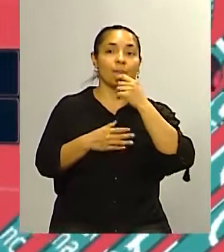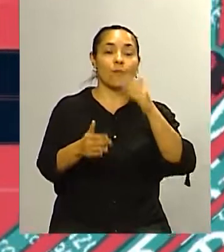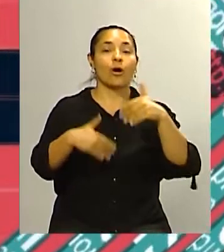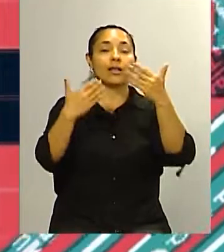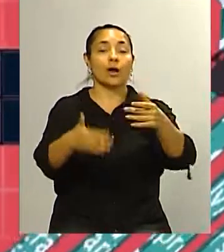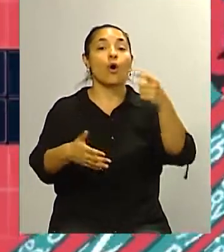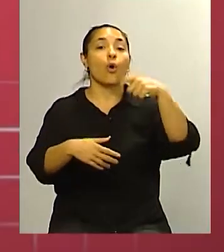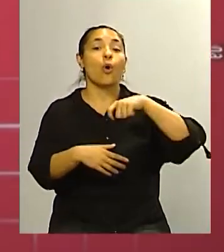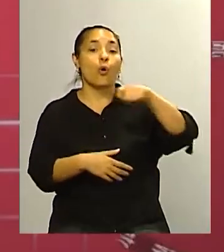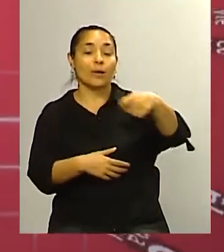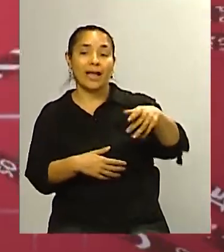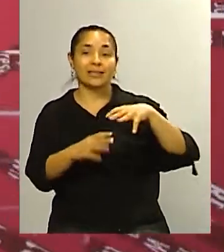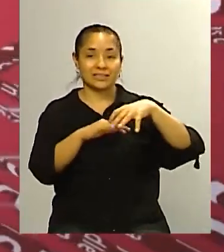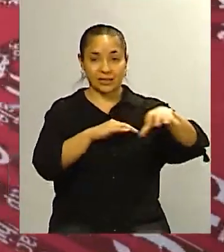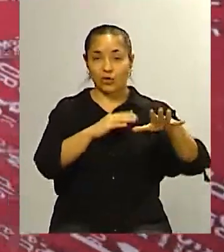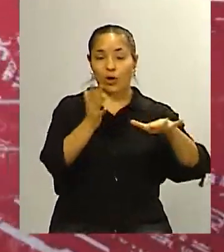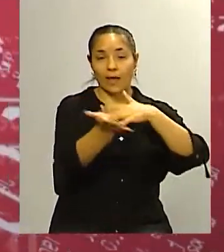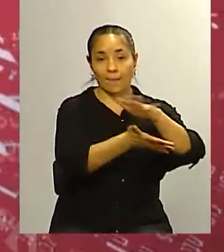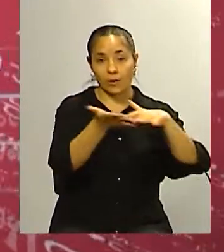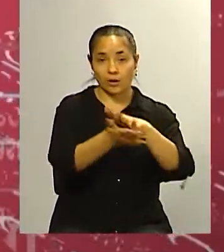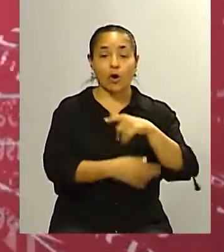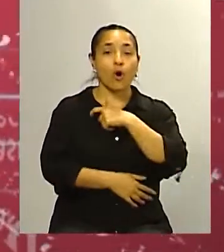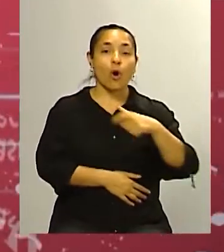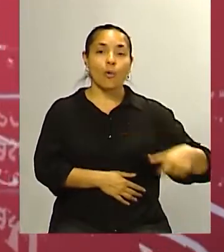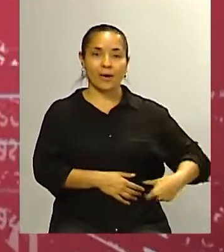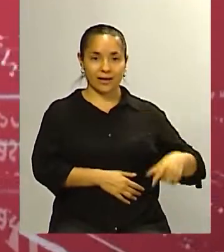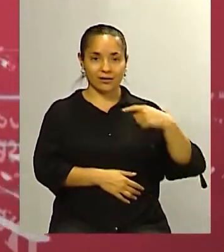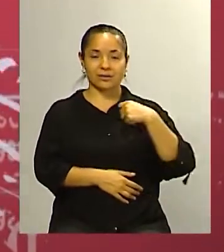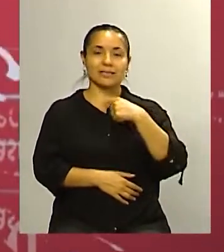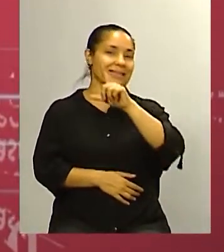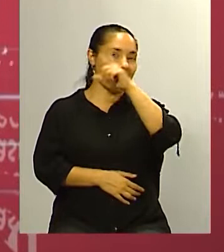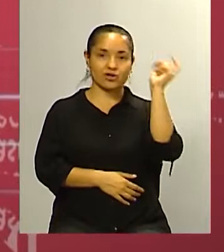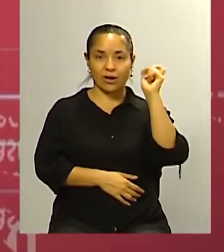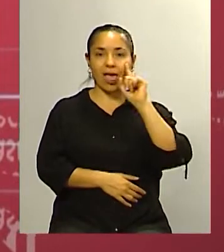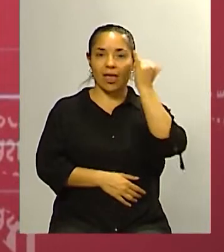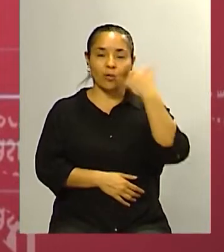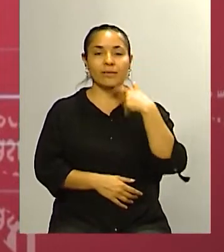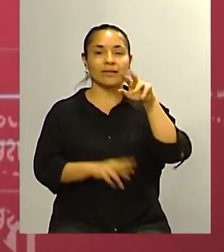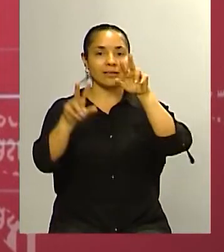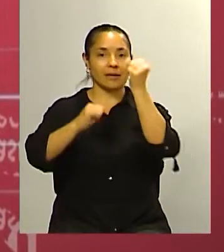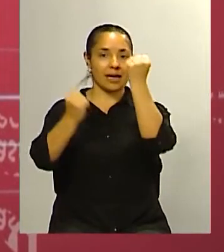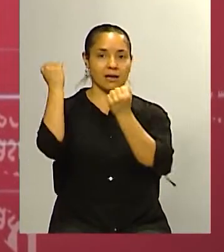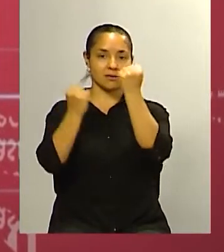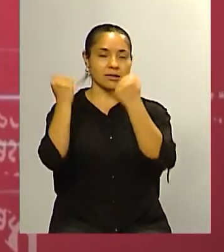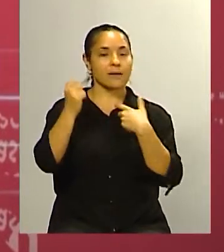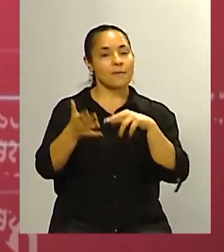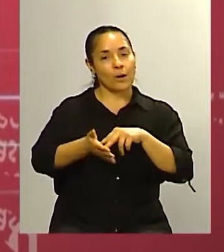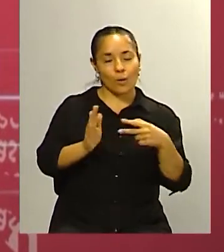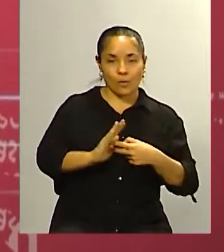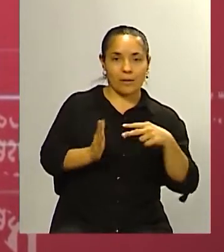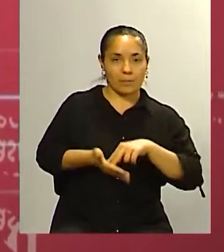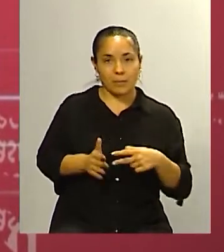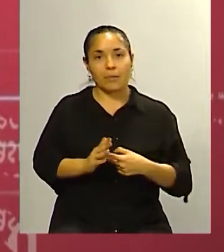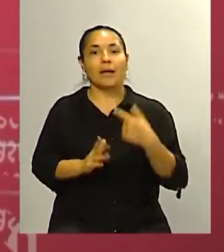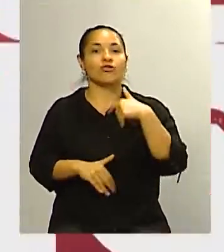un sector de la población digo el gobierno ya entendió digo a nivel nacional que el tema económico está apretando y mucho y que eso puede